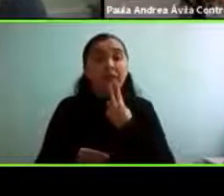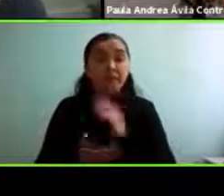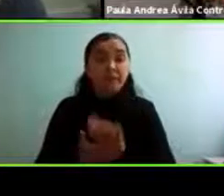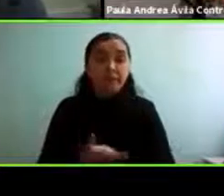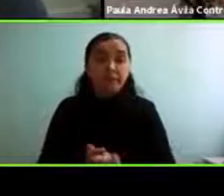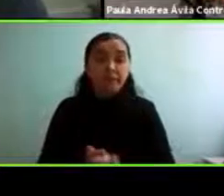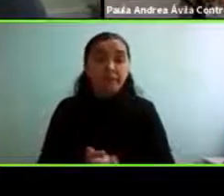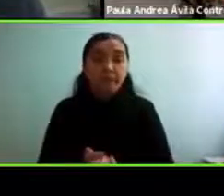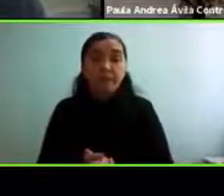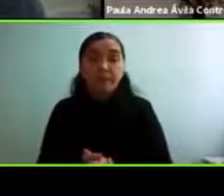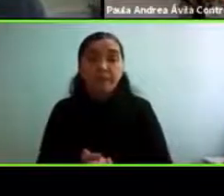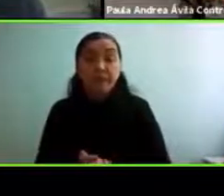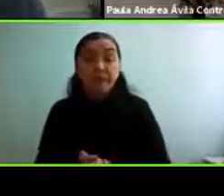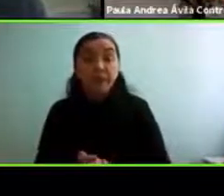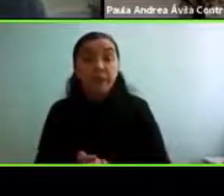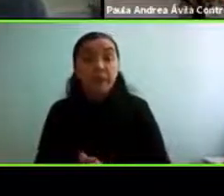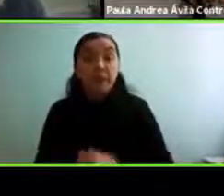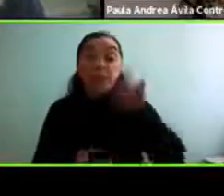pero